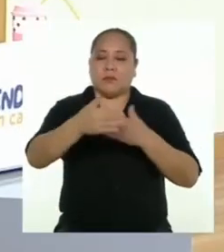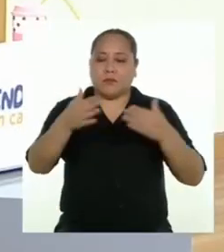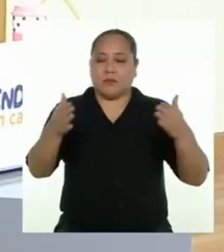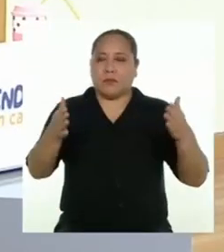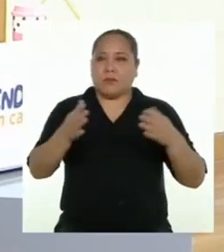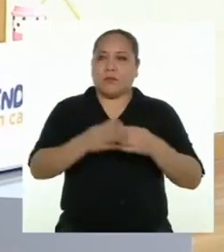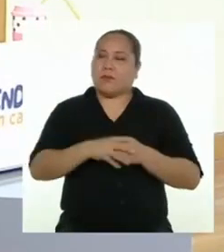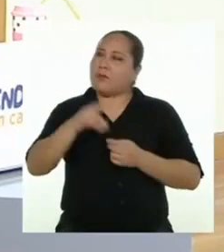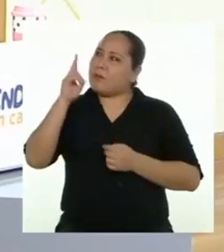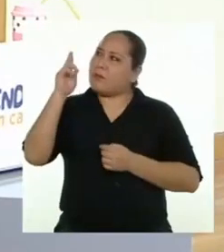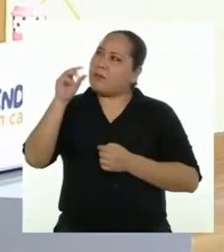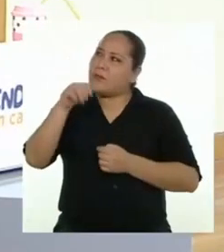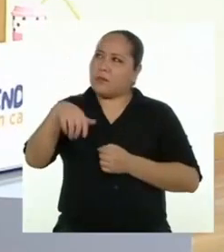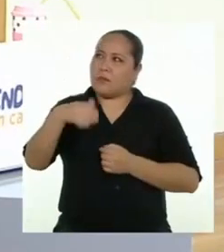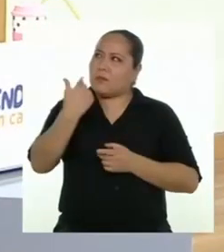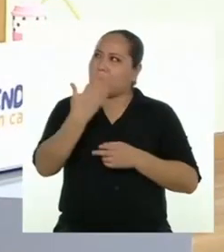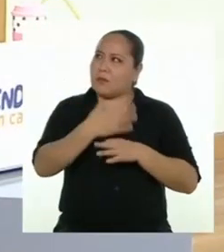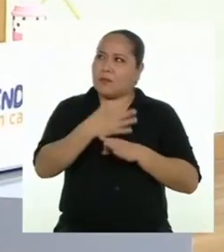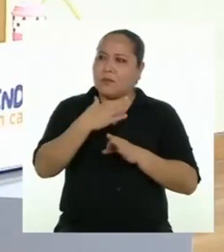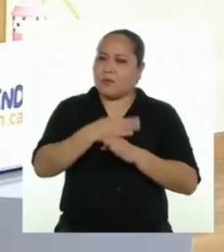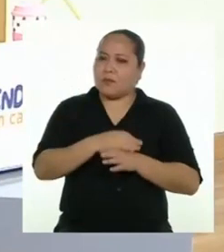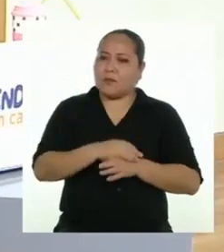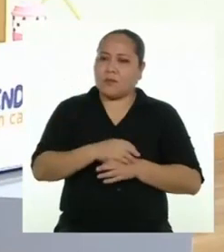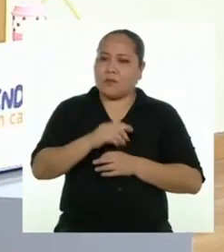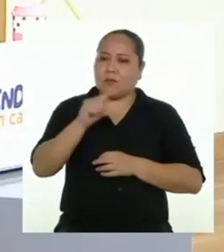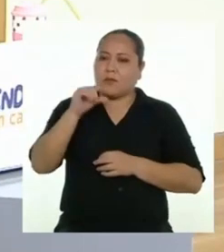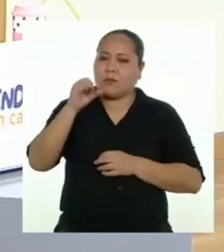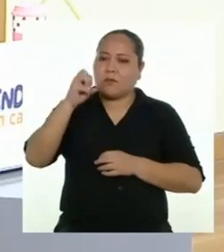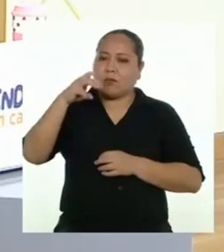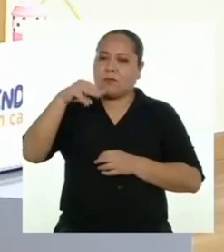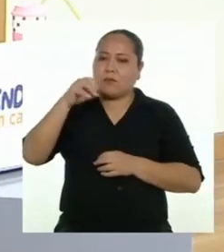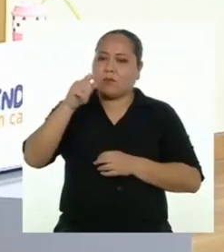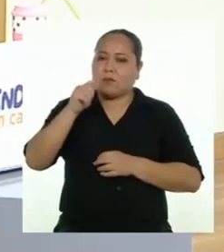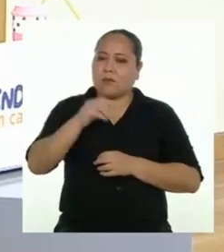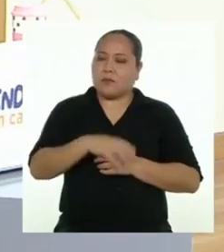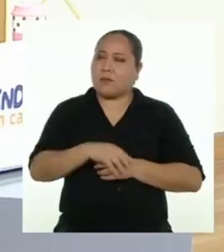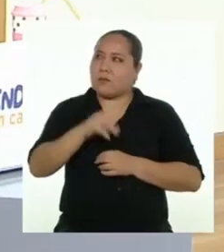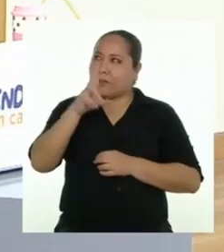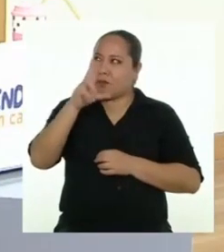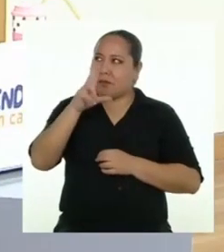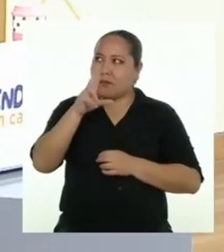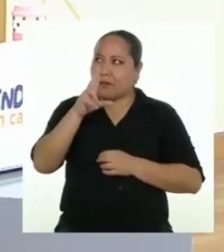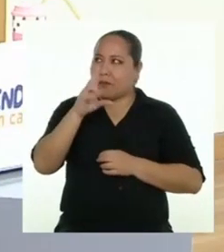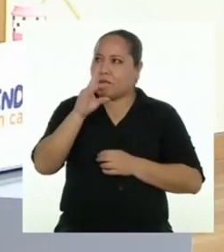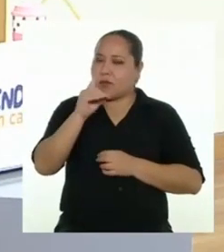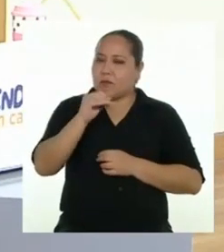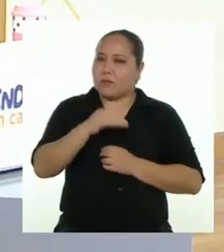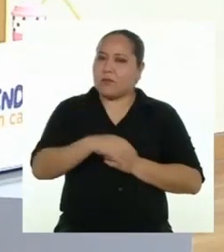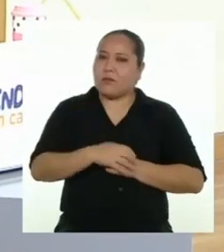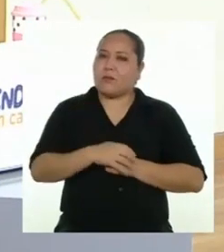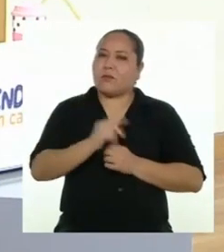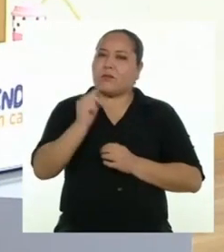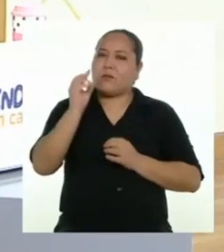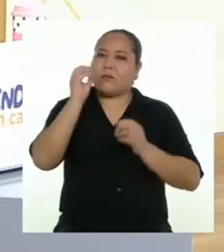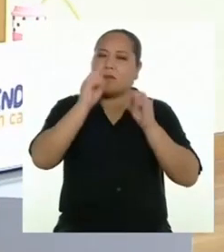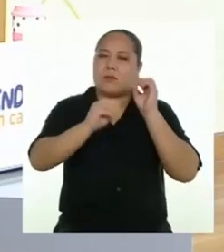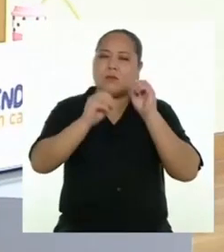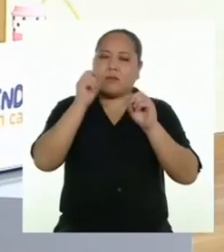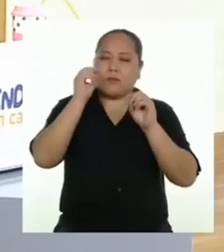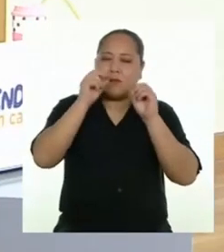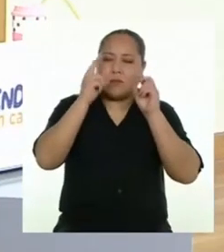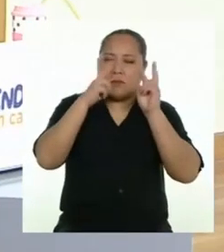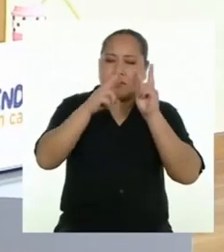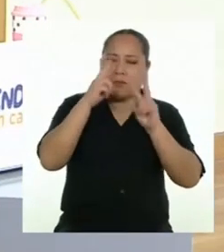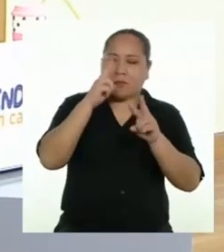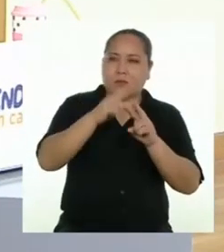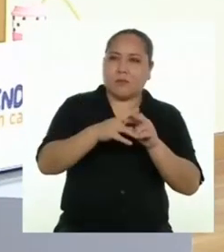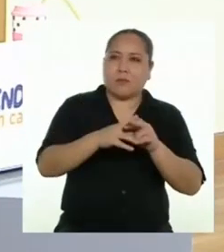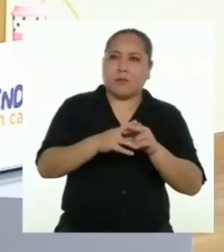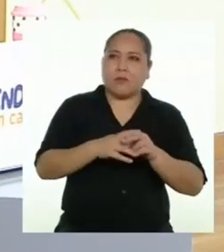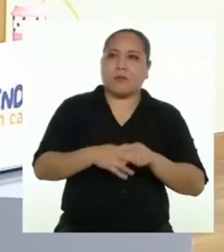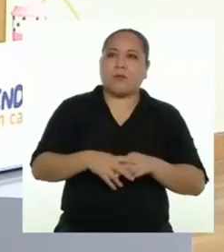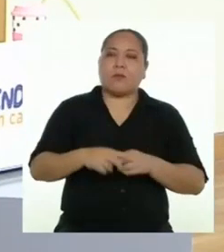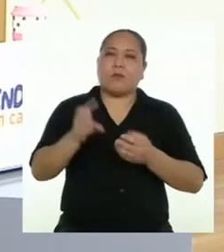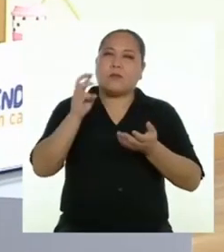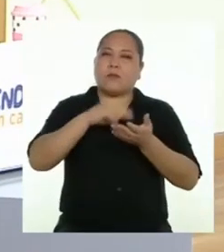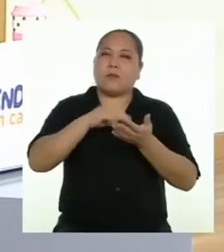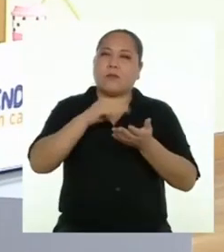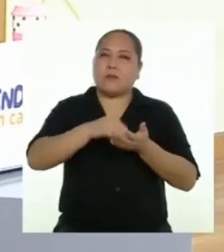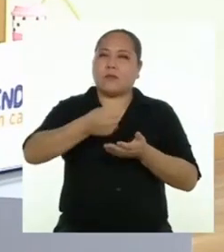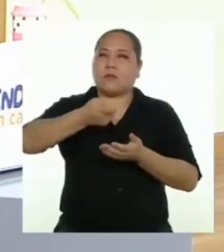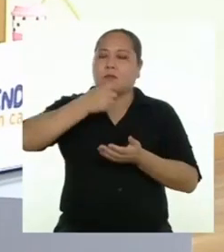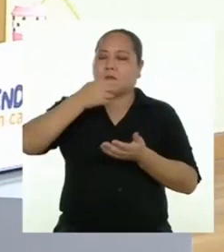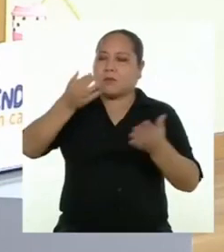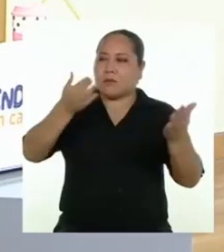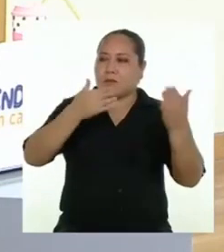Profesora, ¿qué otra forma geométrica tridimensional podríamos proponer para tener un mayor volumen y se pueda captar más agua?